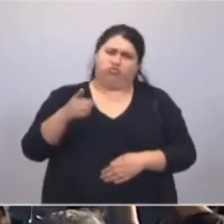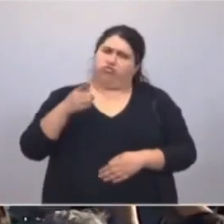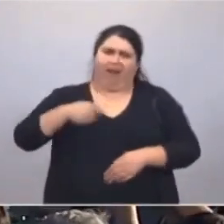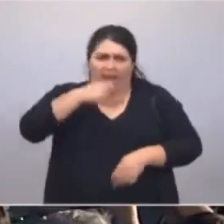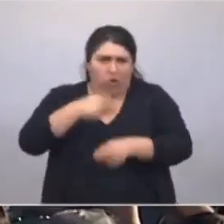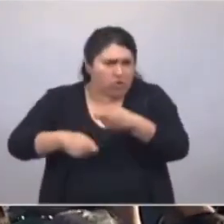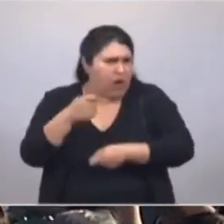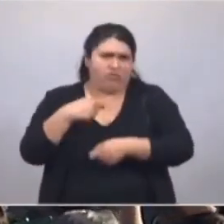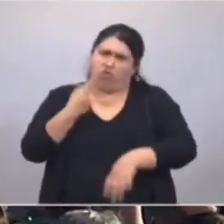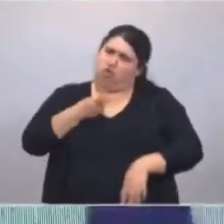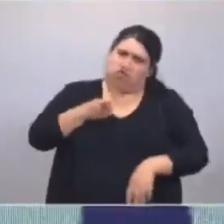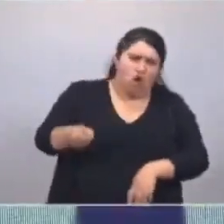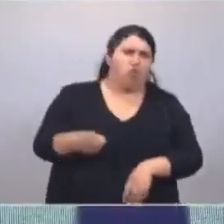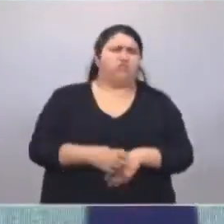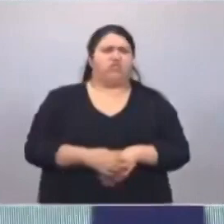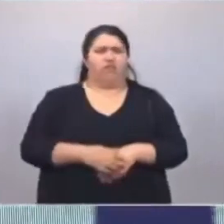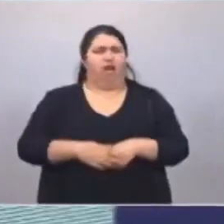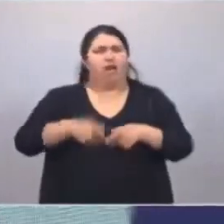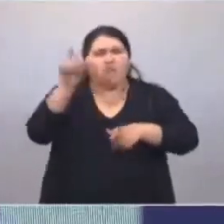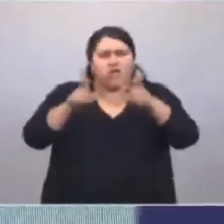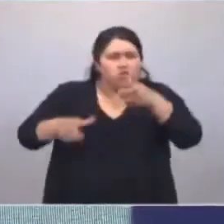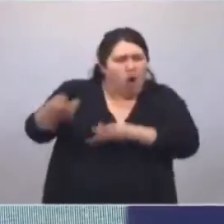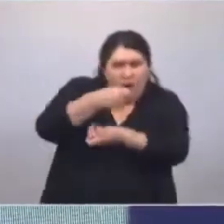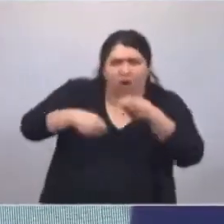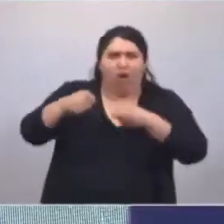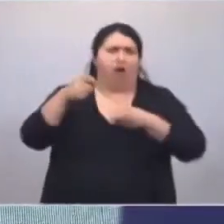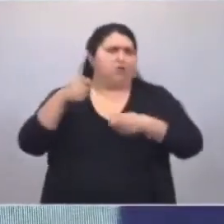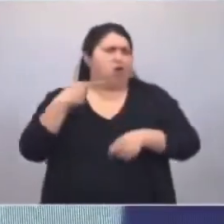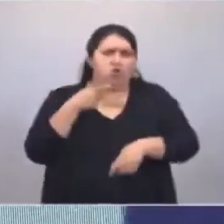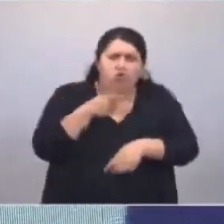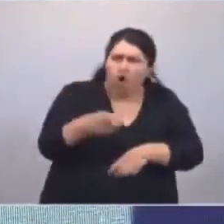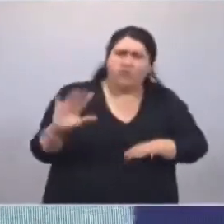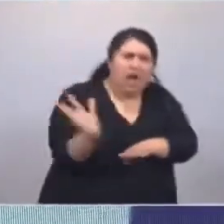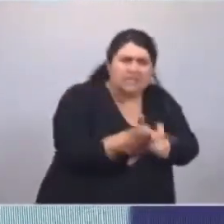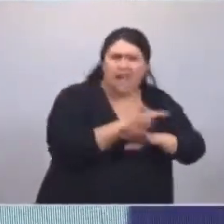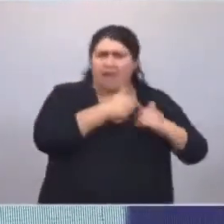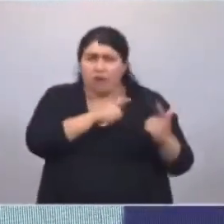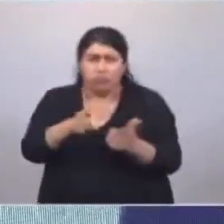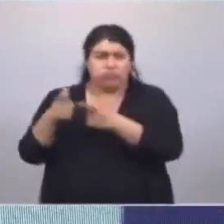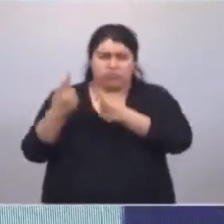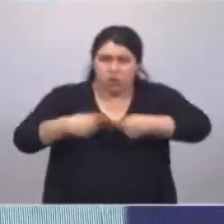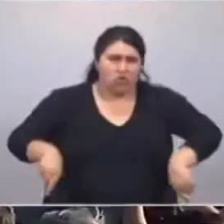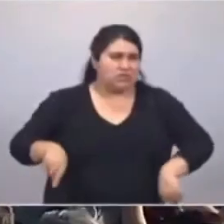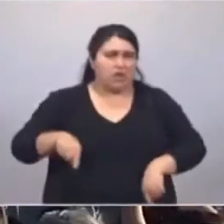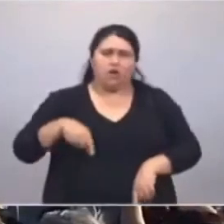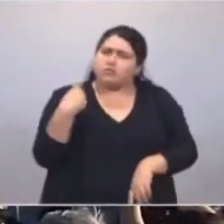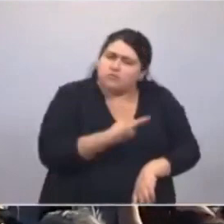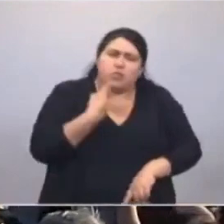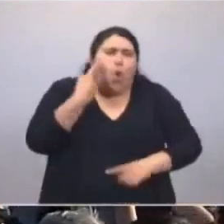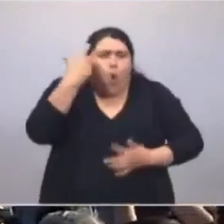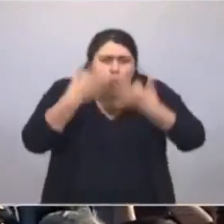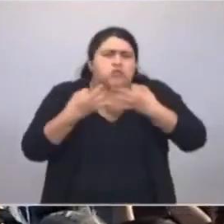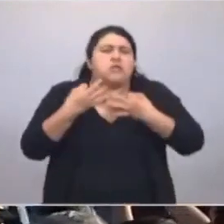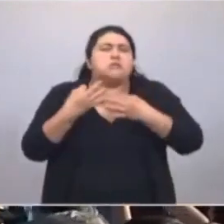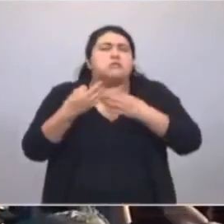narcotráfico, contra la trata de personas, contra el delito, contra aquella justicia que se